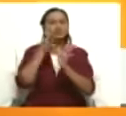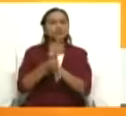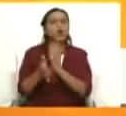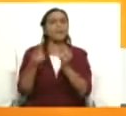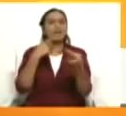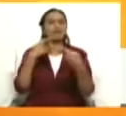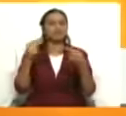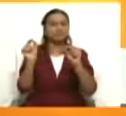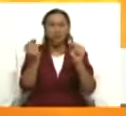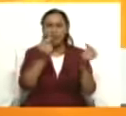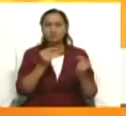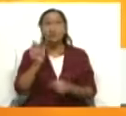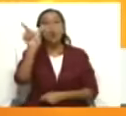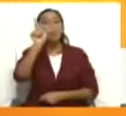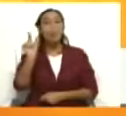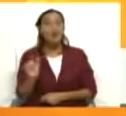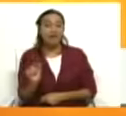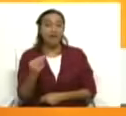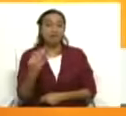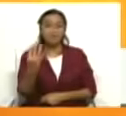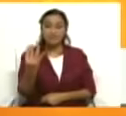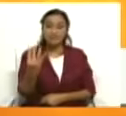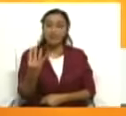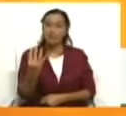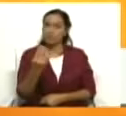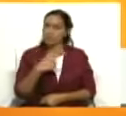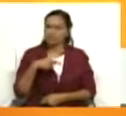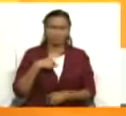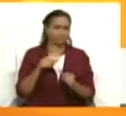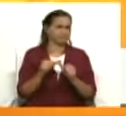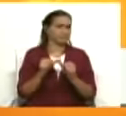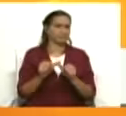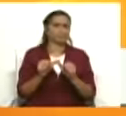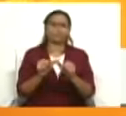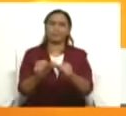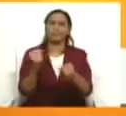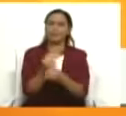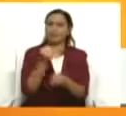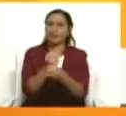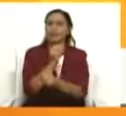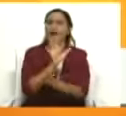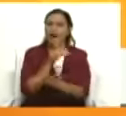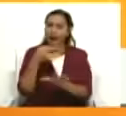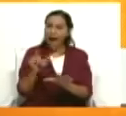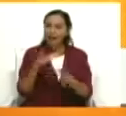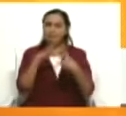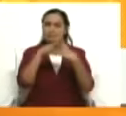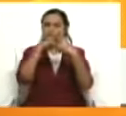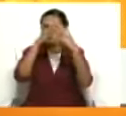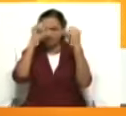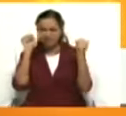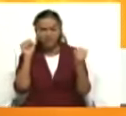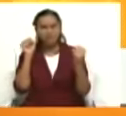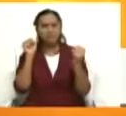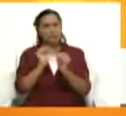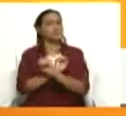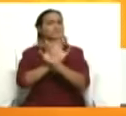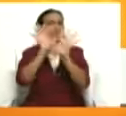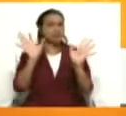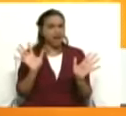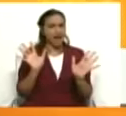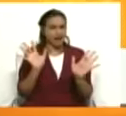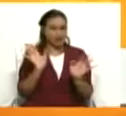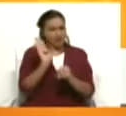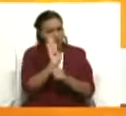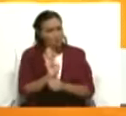específico, Barri, también nosotros vamos a seguir trabajando. Ahí hay un memorando de entendimiento que tiene una ruta muy clara en defensa de la